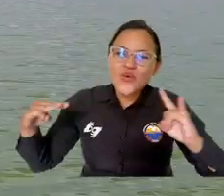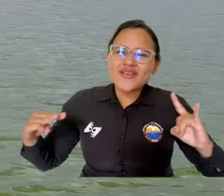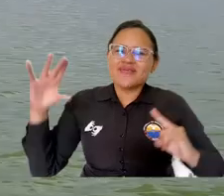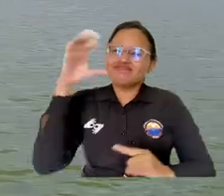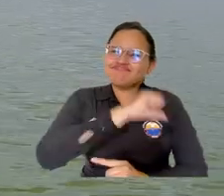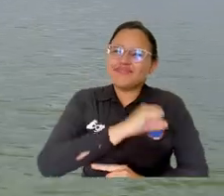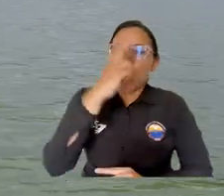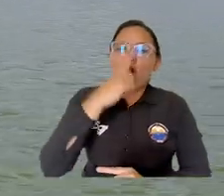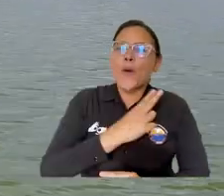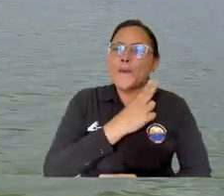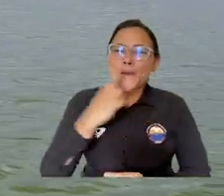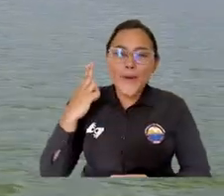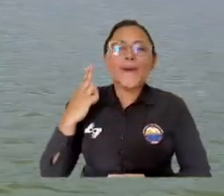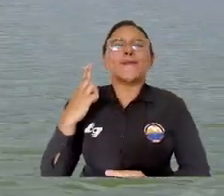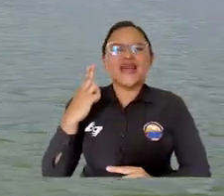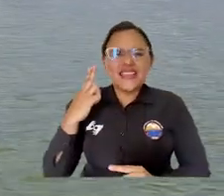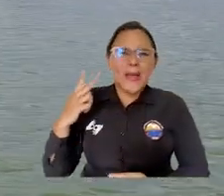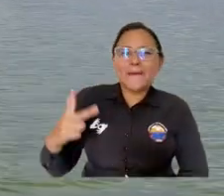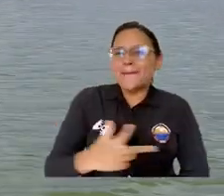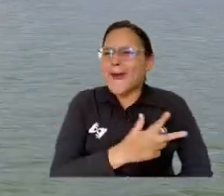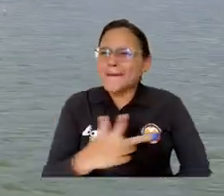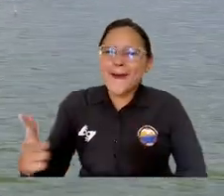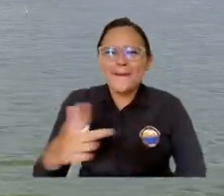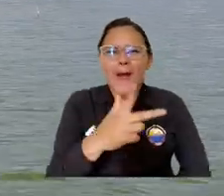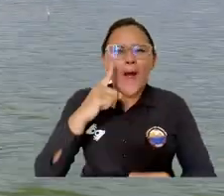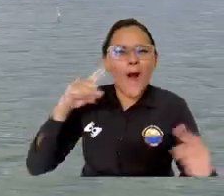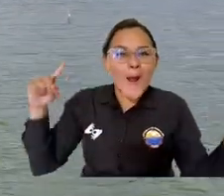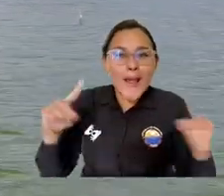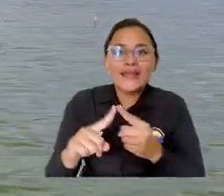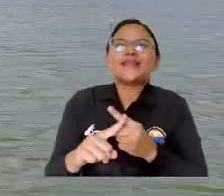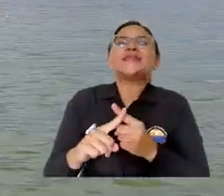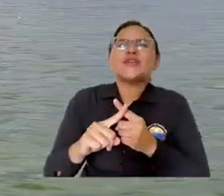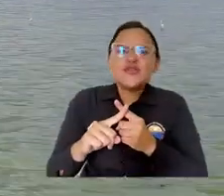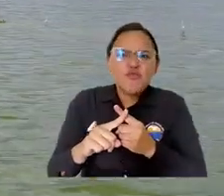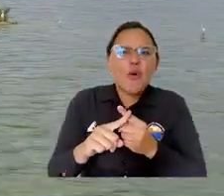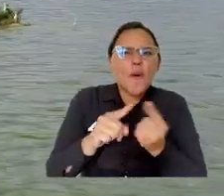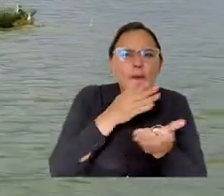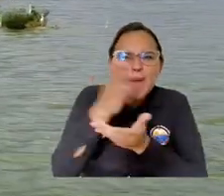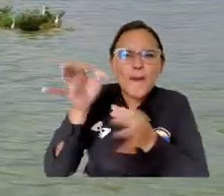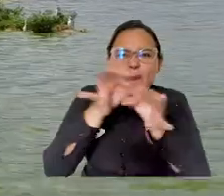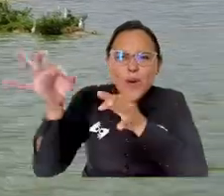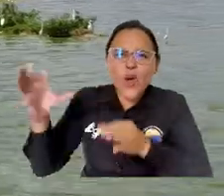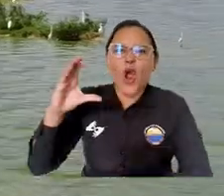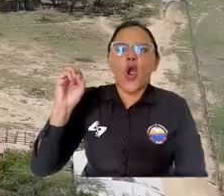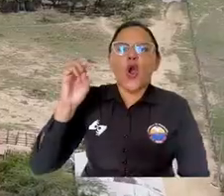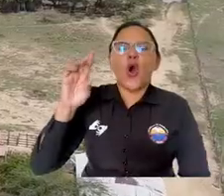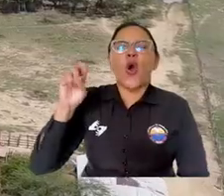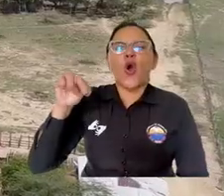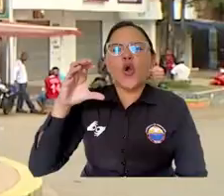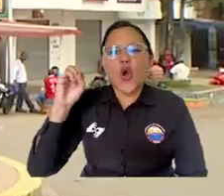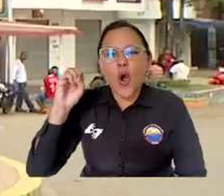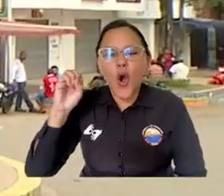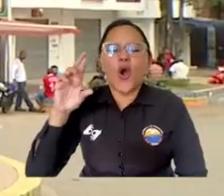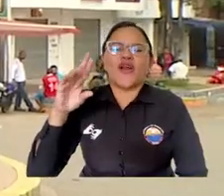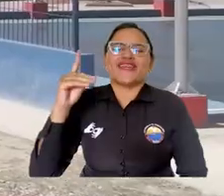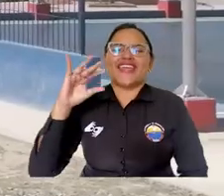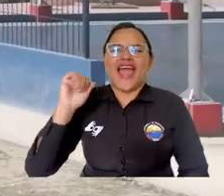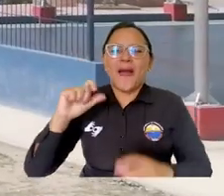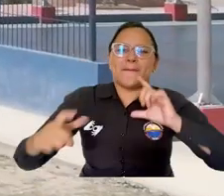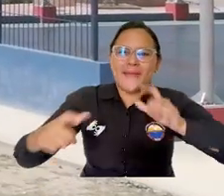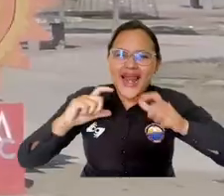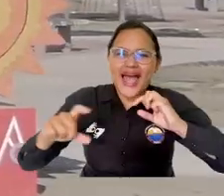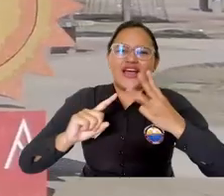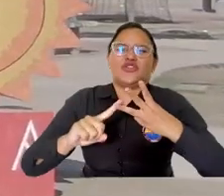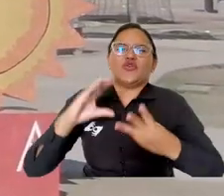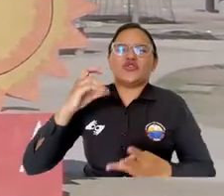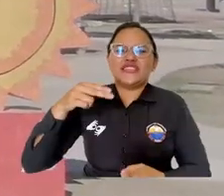Unimagdalena comprometida llevó esperanzas en esta ruta Talento Magdalena visitando los municipios de Concordia, Zapallán, Plato, Nueva